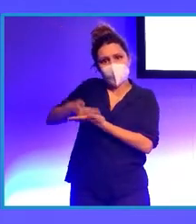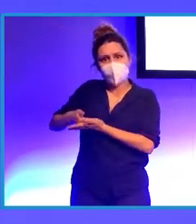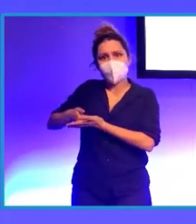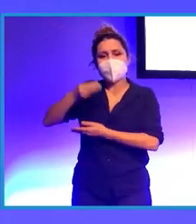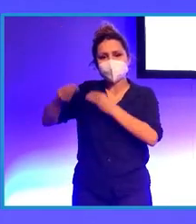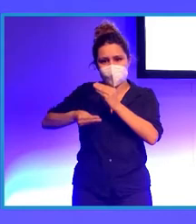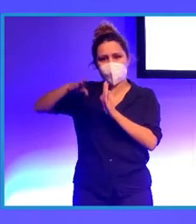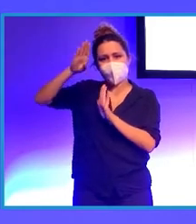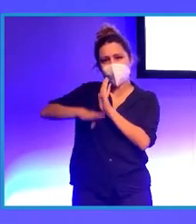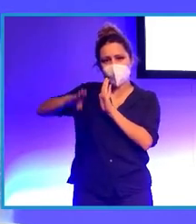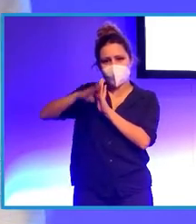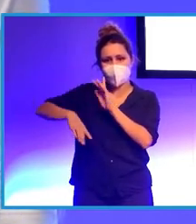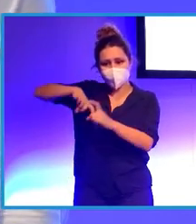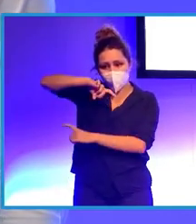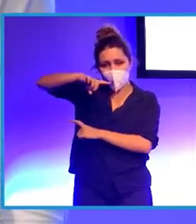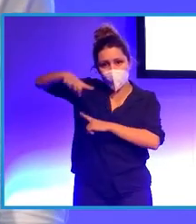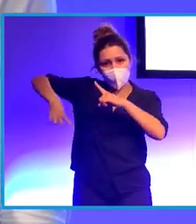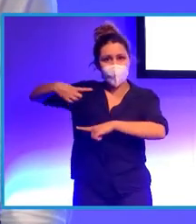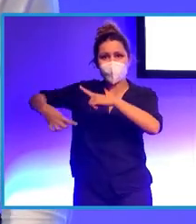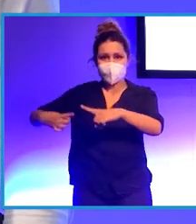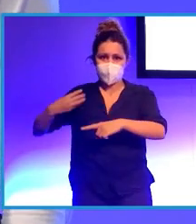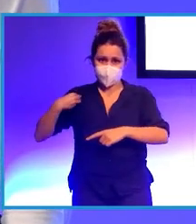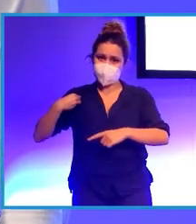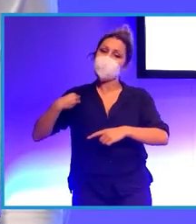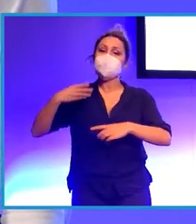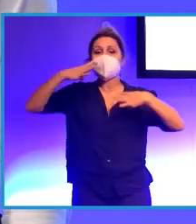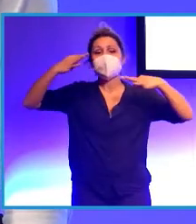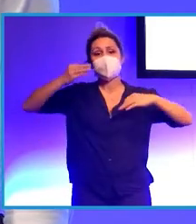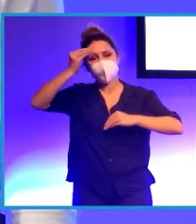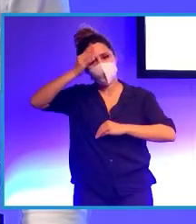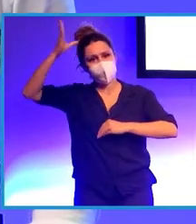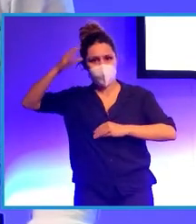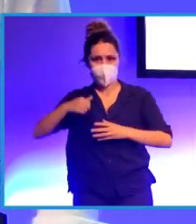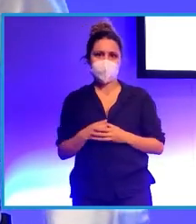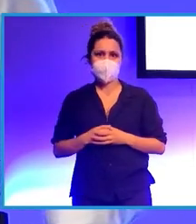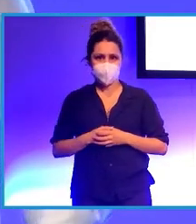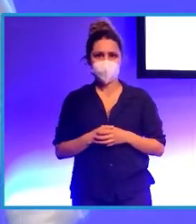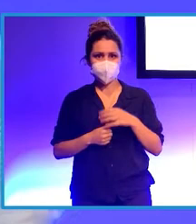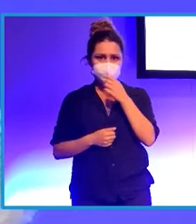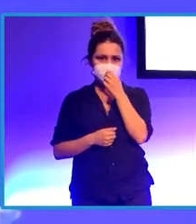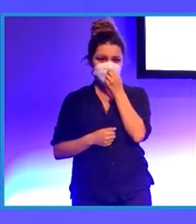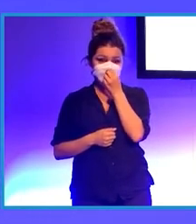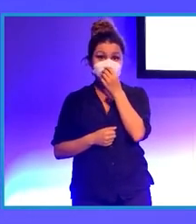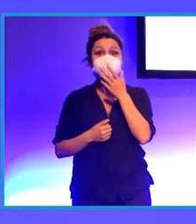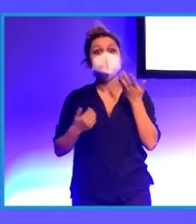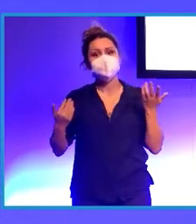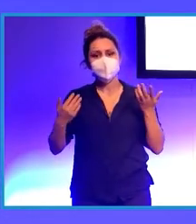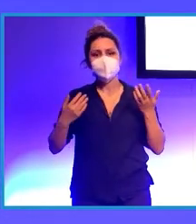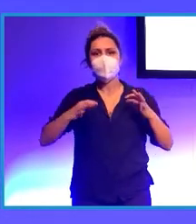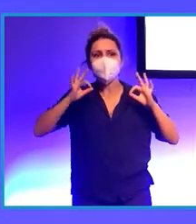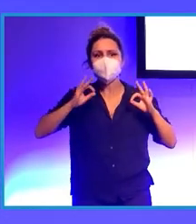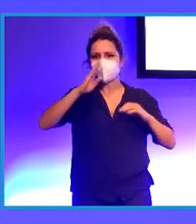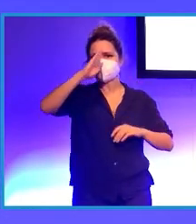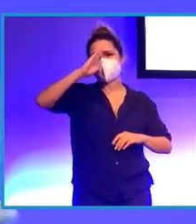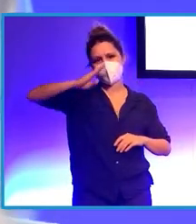diario en realidad virtual y en riguroso directo.